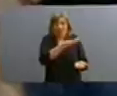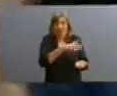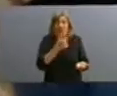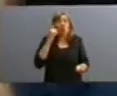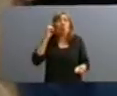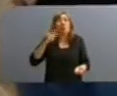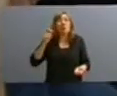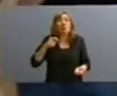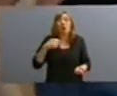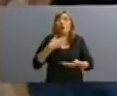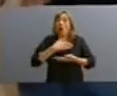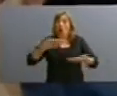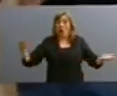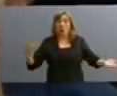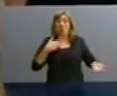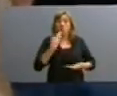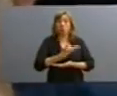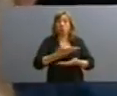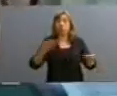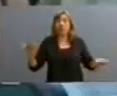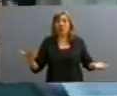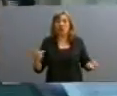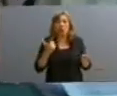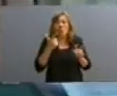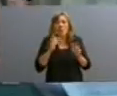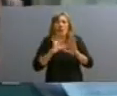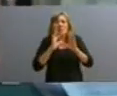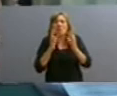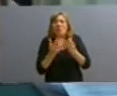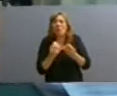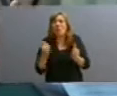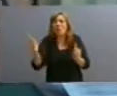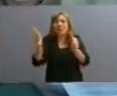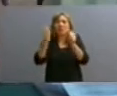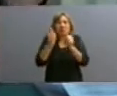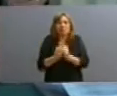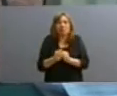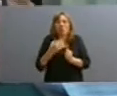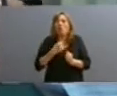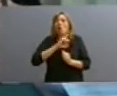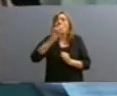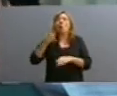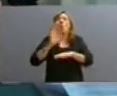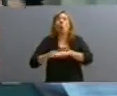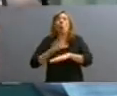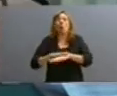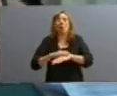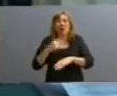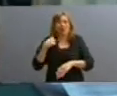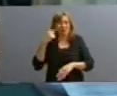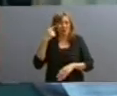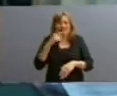juicio oral y público no había forma posible de condenar a nadie y que todo eso iba a ser